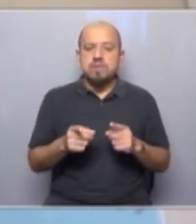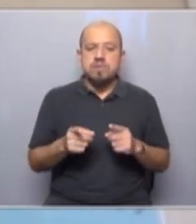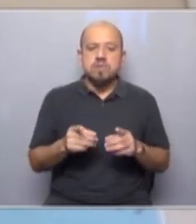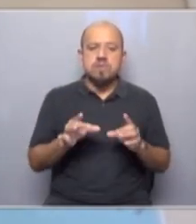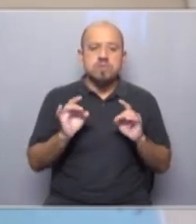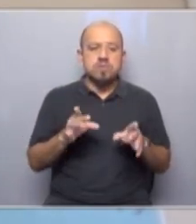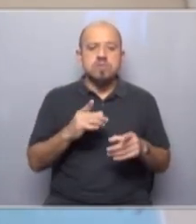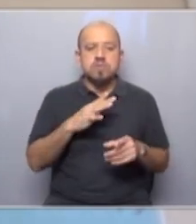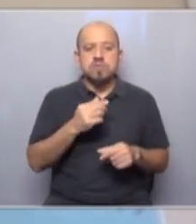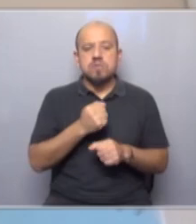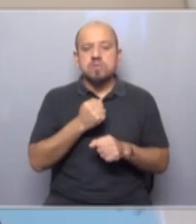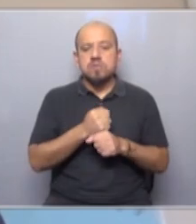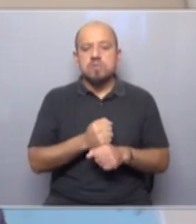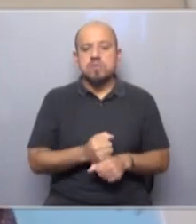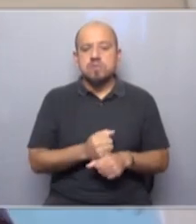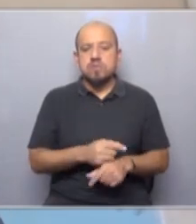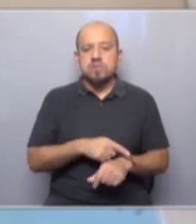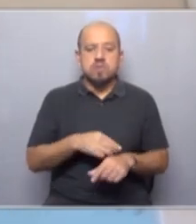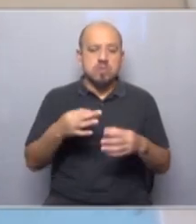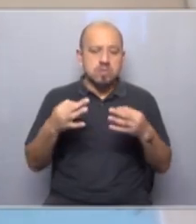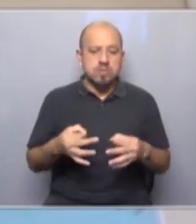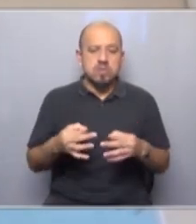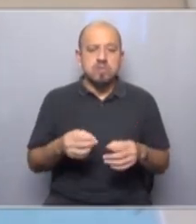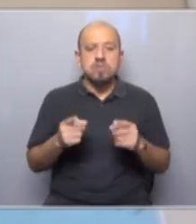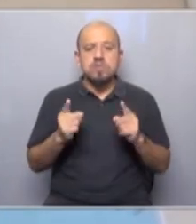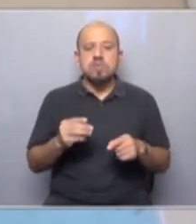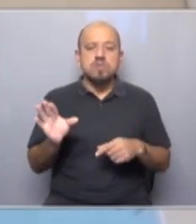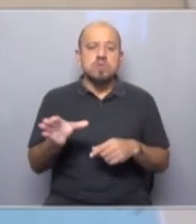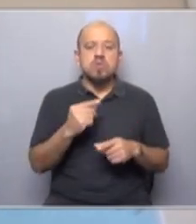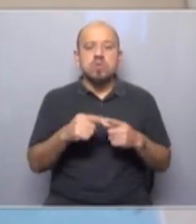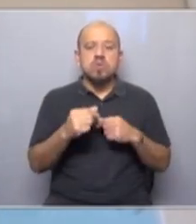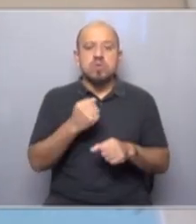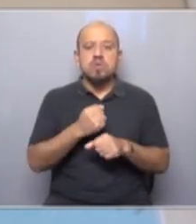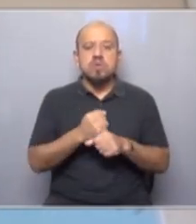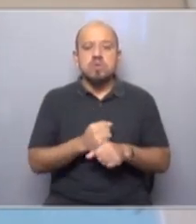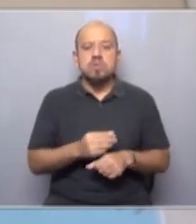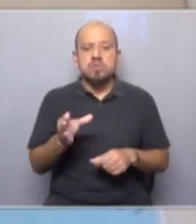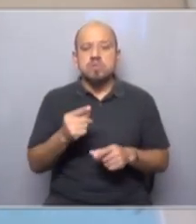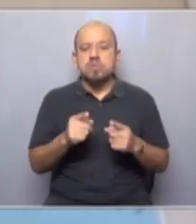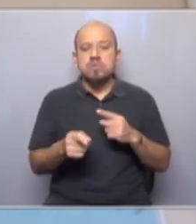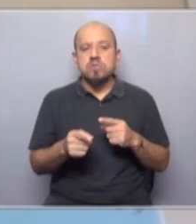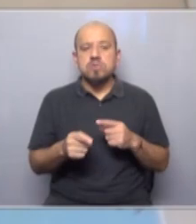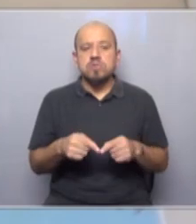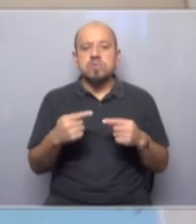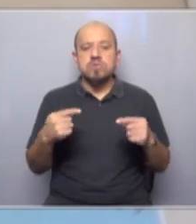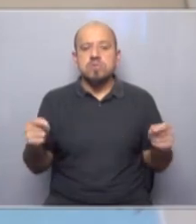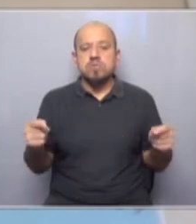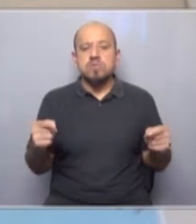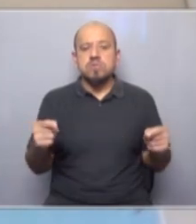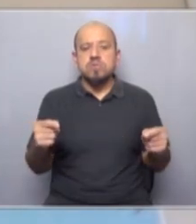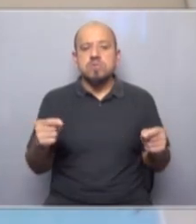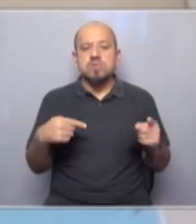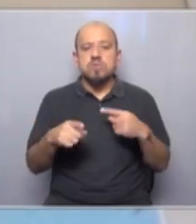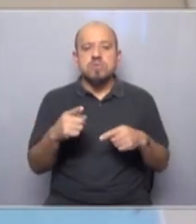los que tienen trabajo tiempo completo y estable, sino toda la clase obrera en todas estas condiciones diversas que hemos salvado.